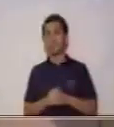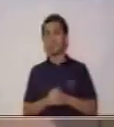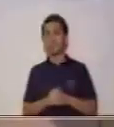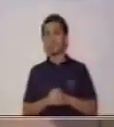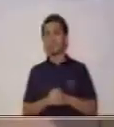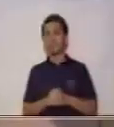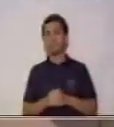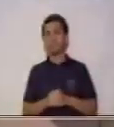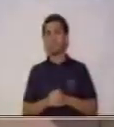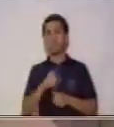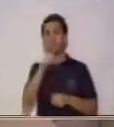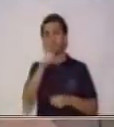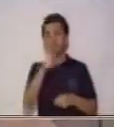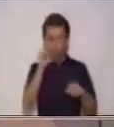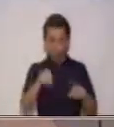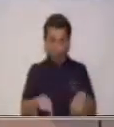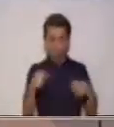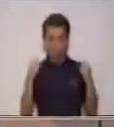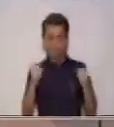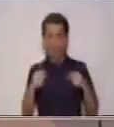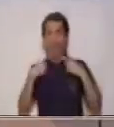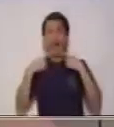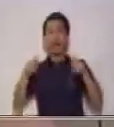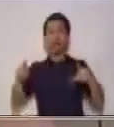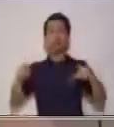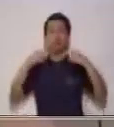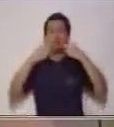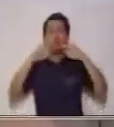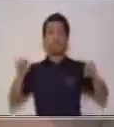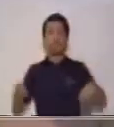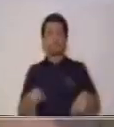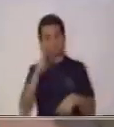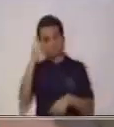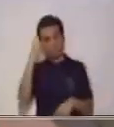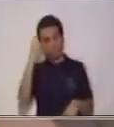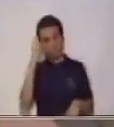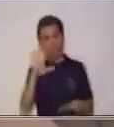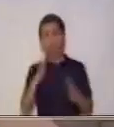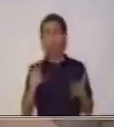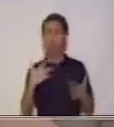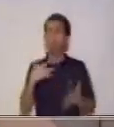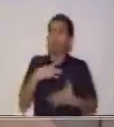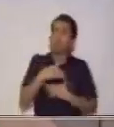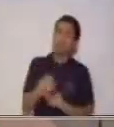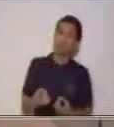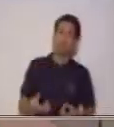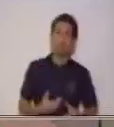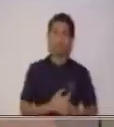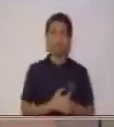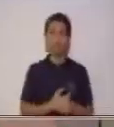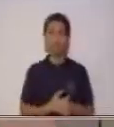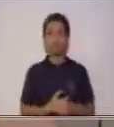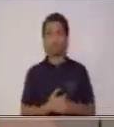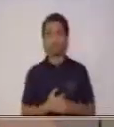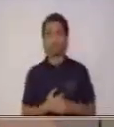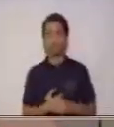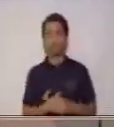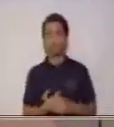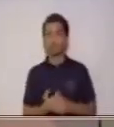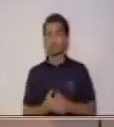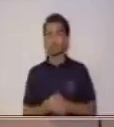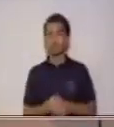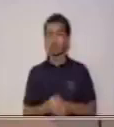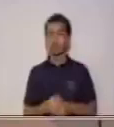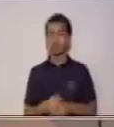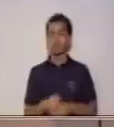un anuncio publicitario. ¿Sí? Piensa en cuáles, qué son tus intereses. Si tú tuvieras en este momento la parte de